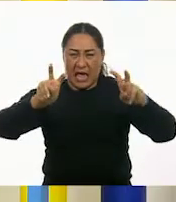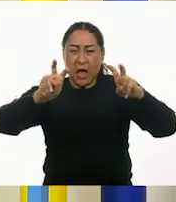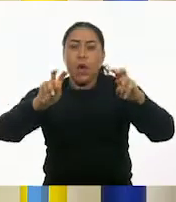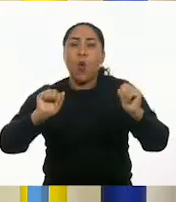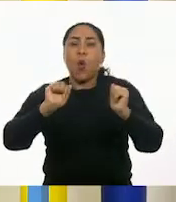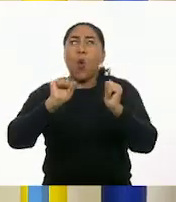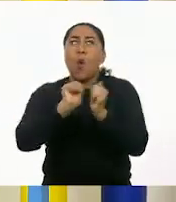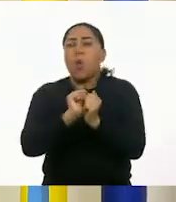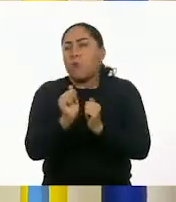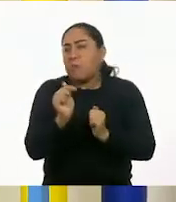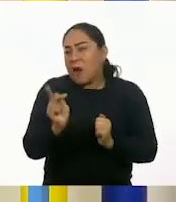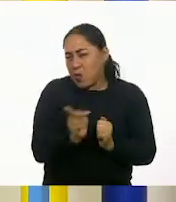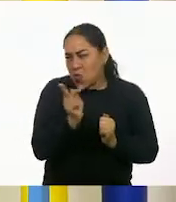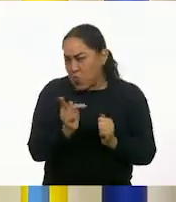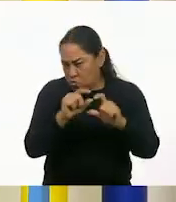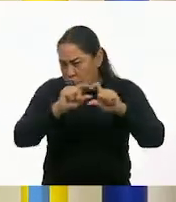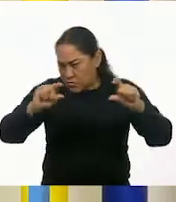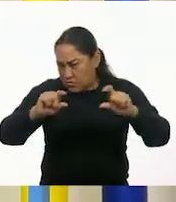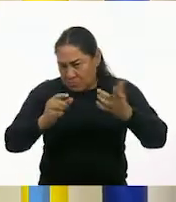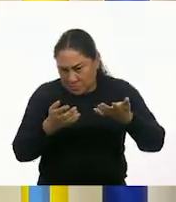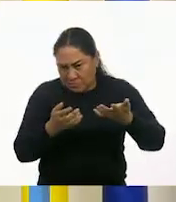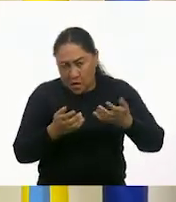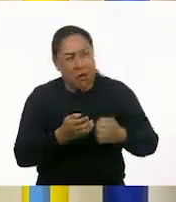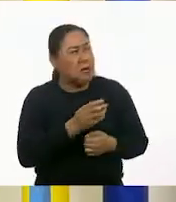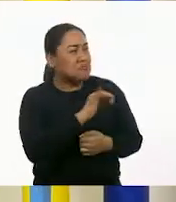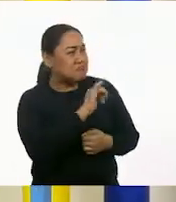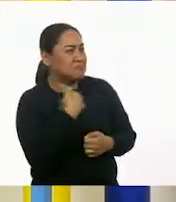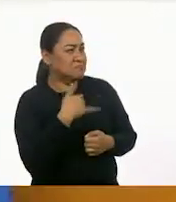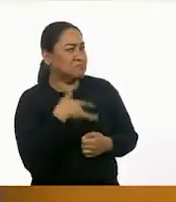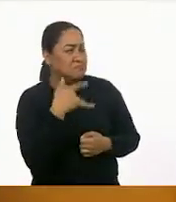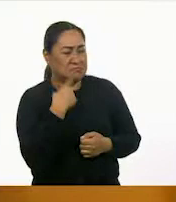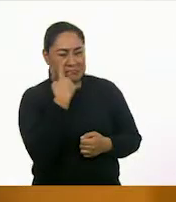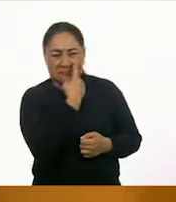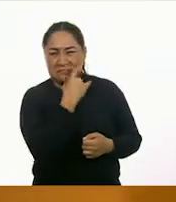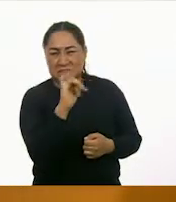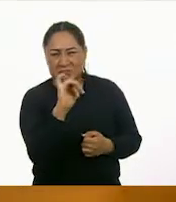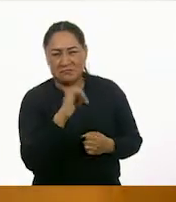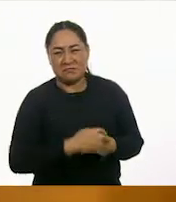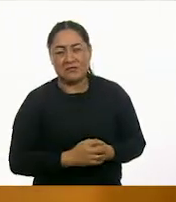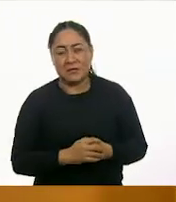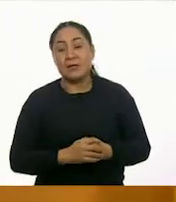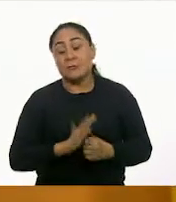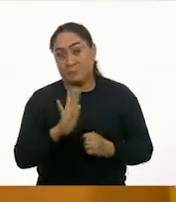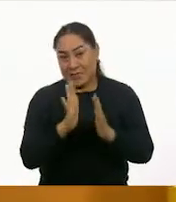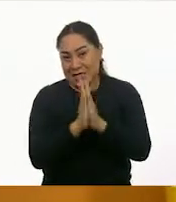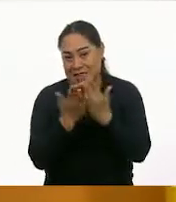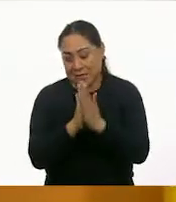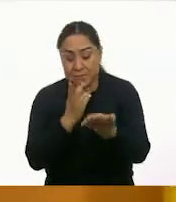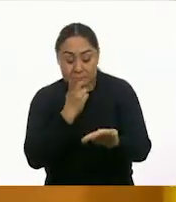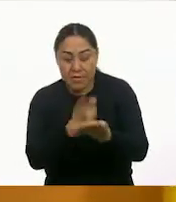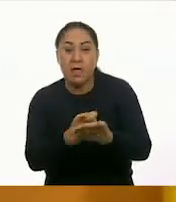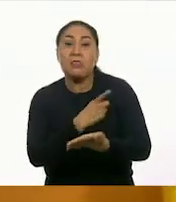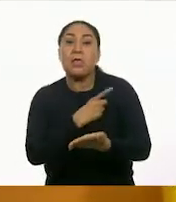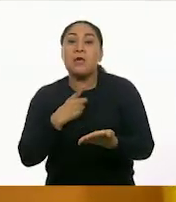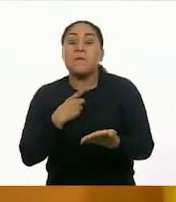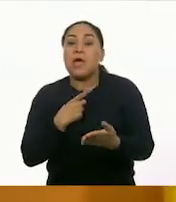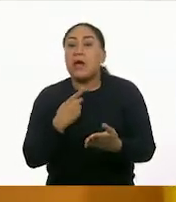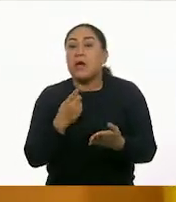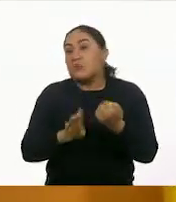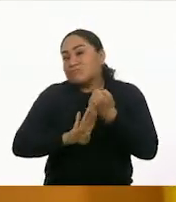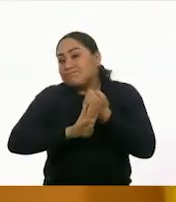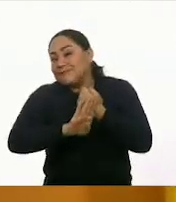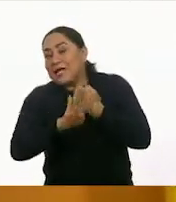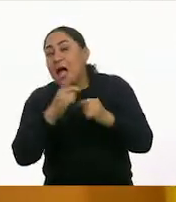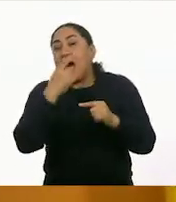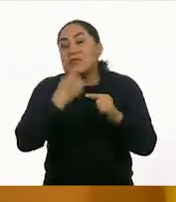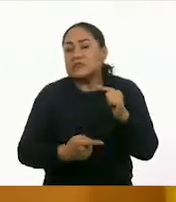Sí, puedes funcionar bastante bien. Sí, me gusta. Y vamos a hacerle la pregunta, decía el libro que tenemos que prevenir. Entonces, nuestra